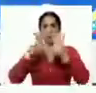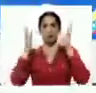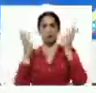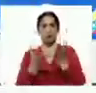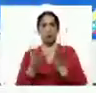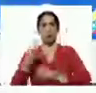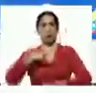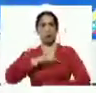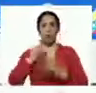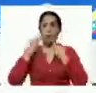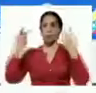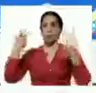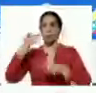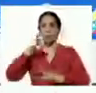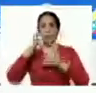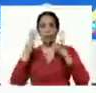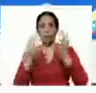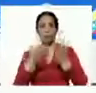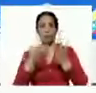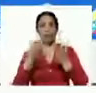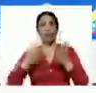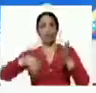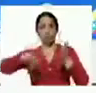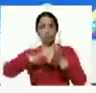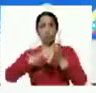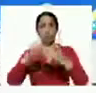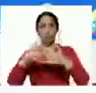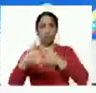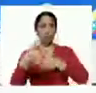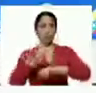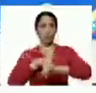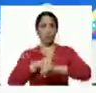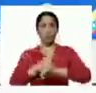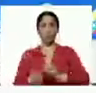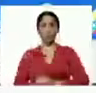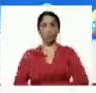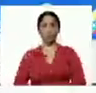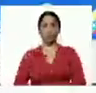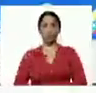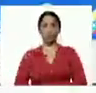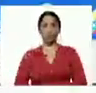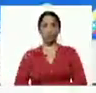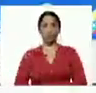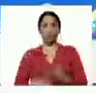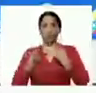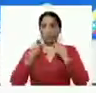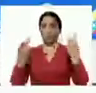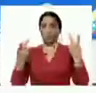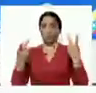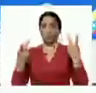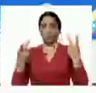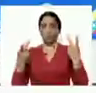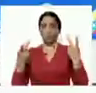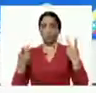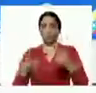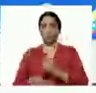este es nuestro mensaje al mundo y lo voy a reiterar en las próximas horas en un mensaje que voy a dar